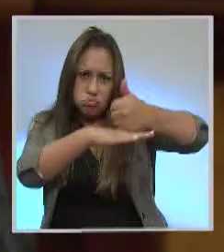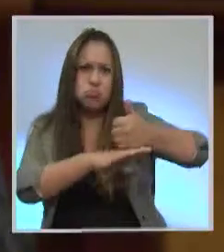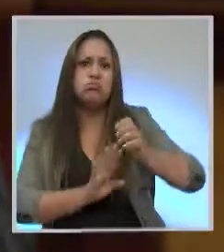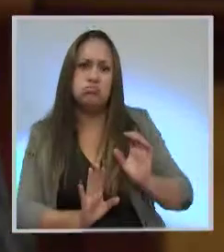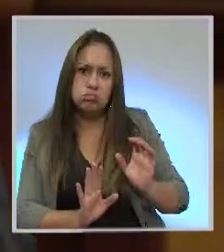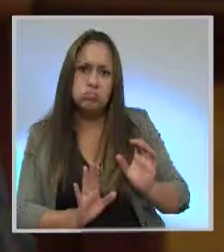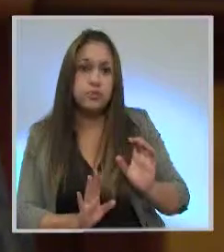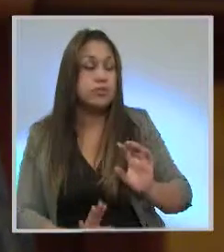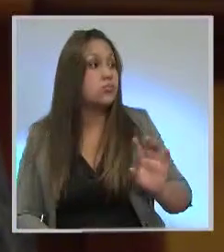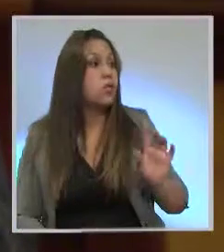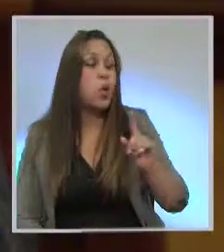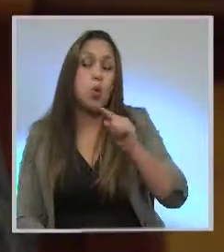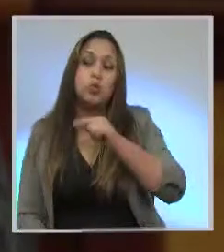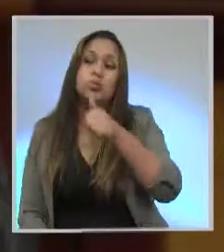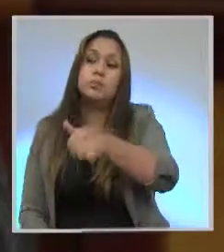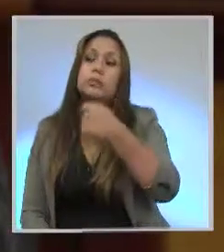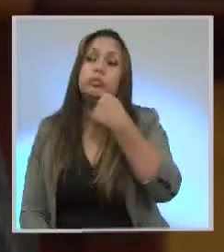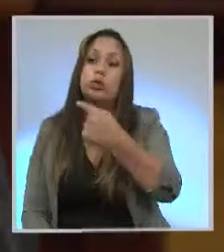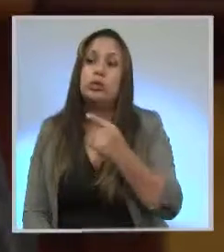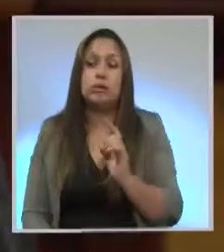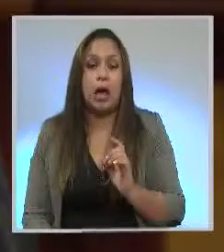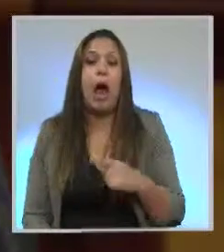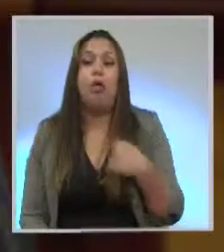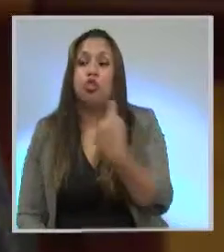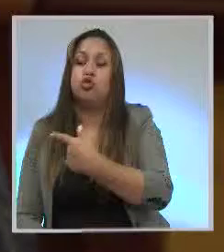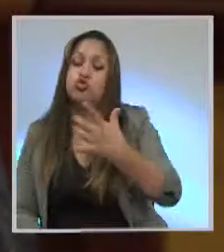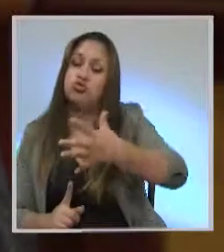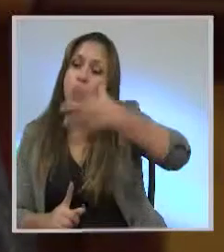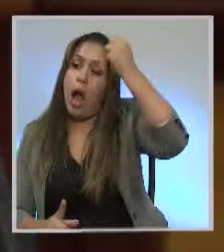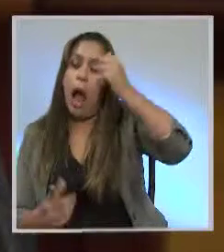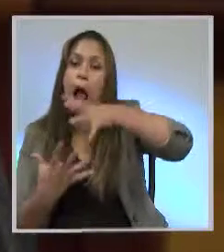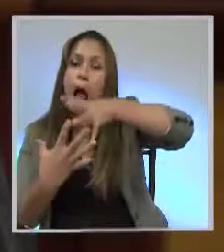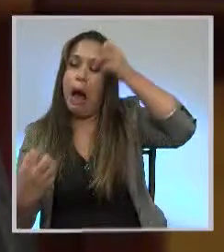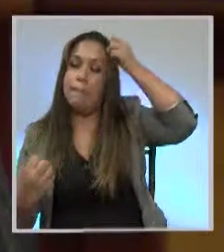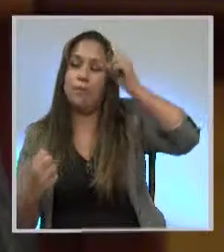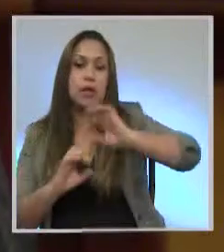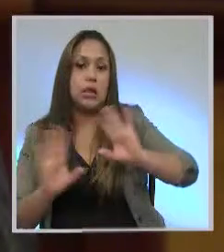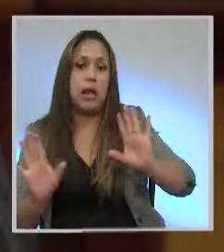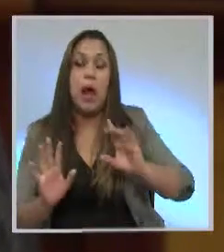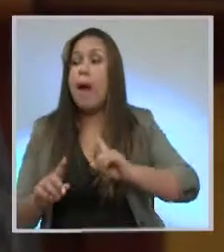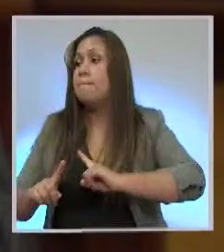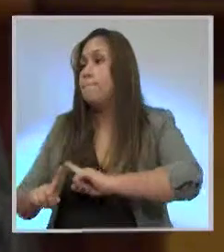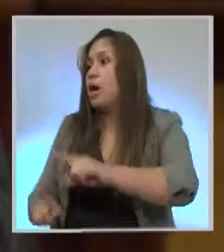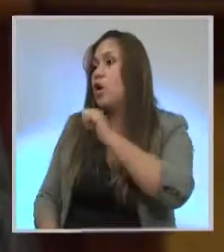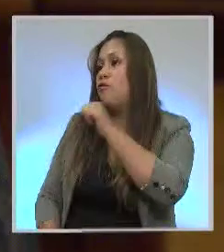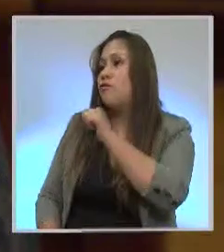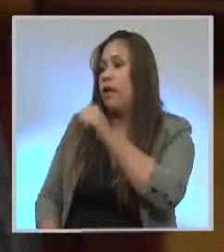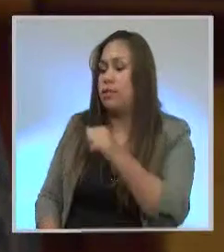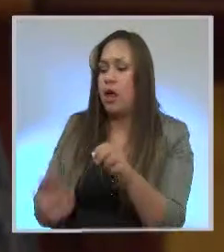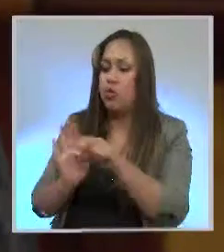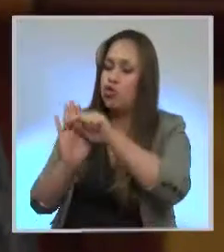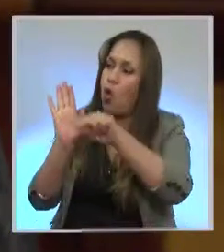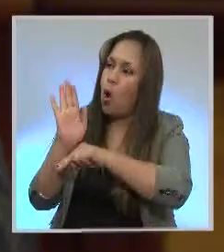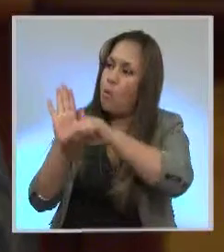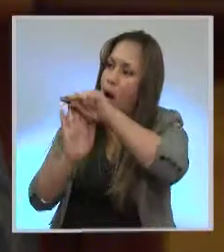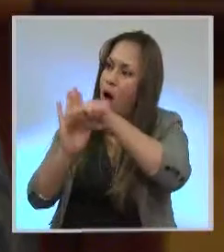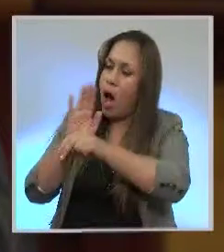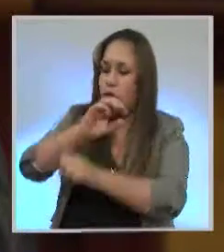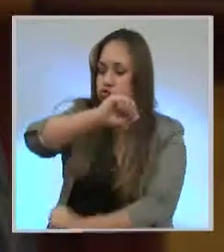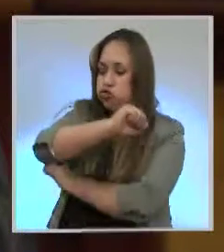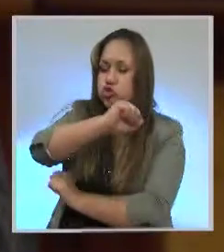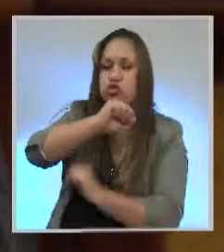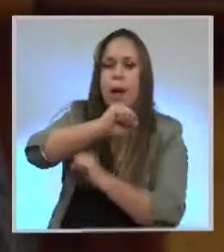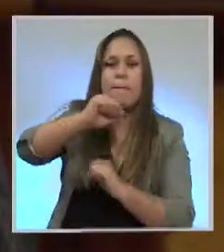se entendería, pero no hay norma expresa para que eso pueda ser. Entonces, si el presidente